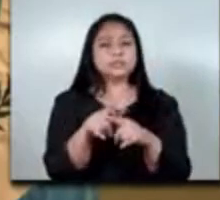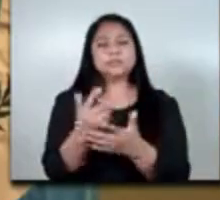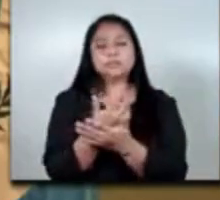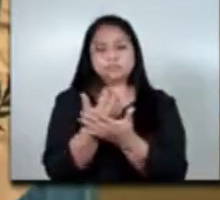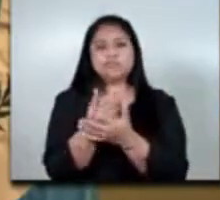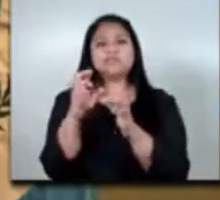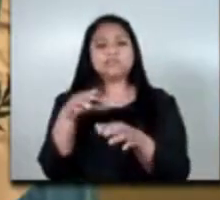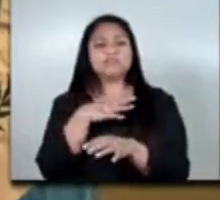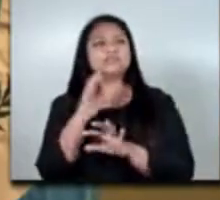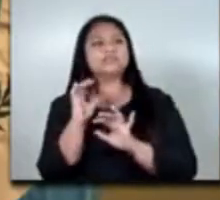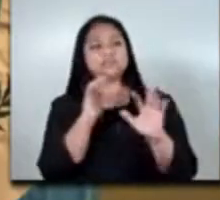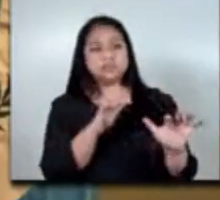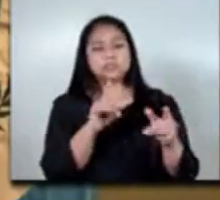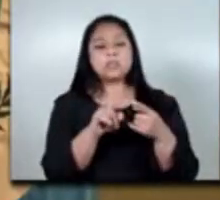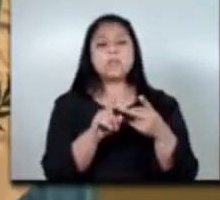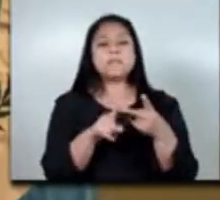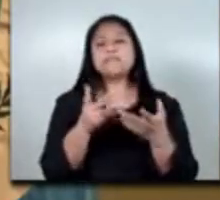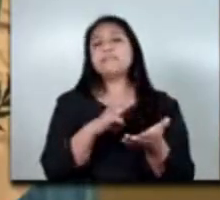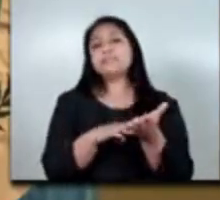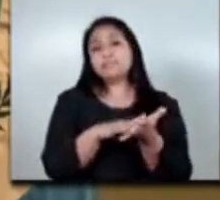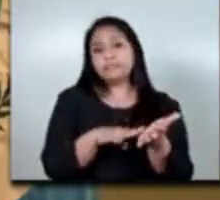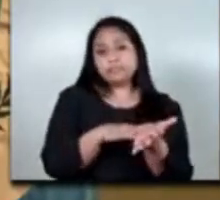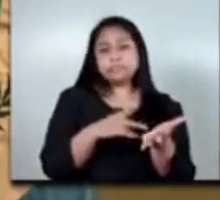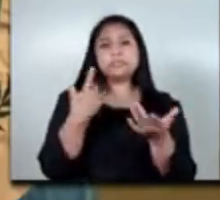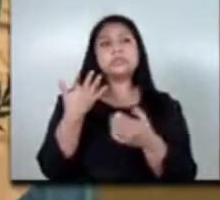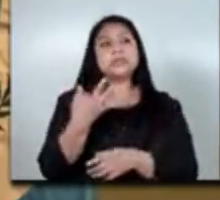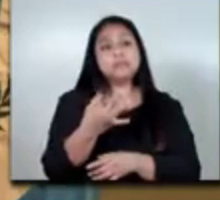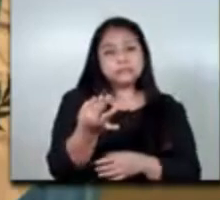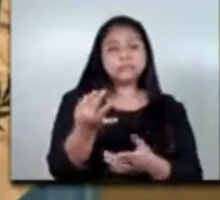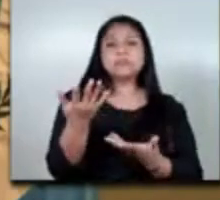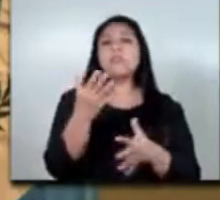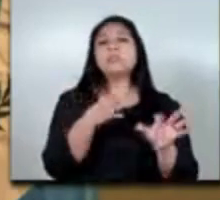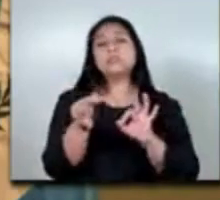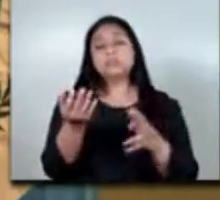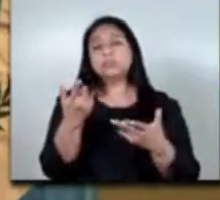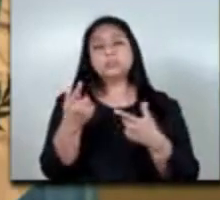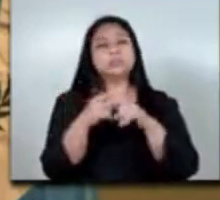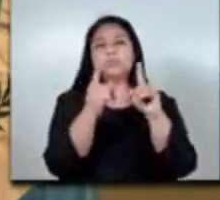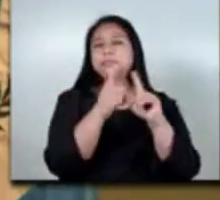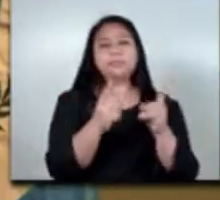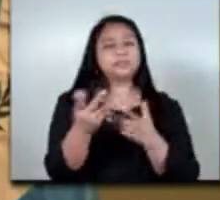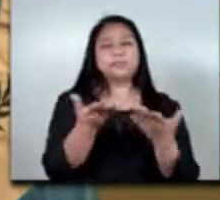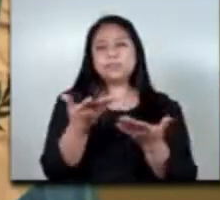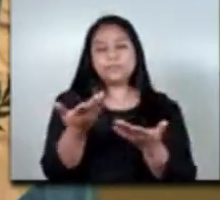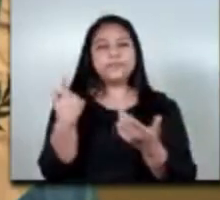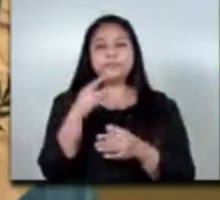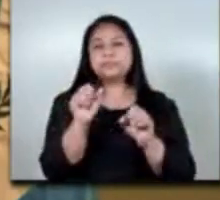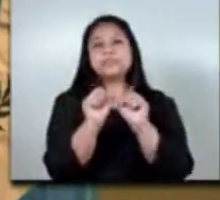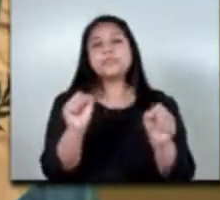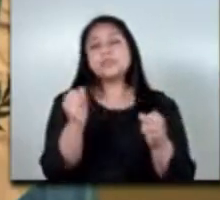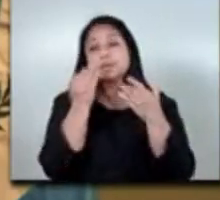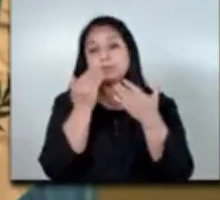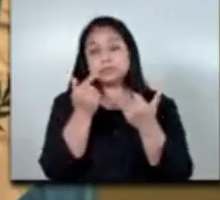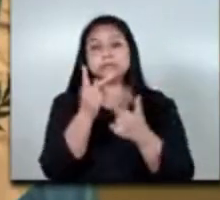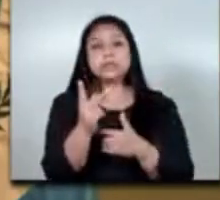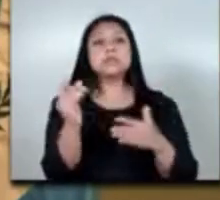en otros como la atención médica en el transporte o en una diversidad de servicios en los sistemas de alimentación y